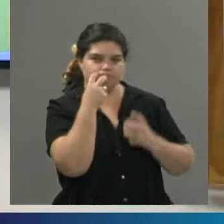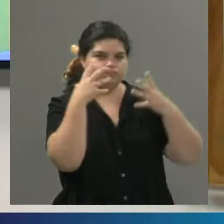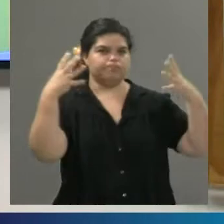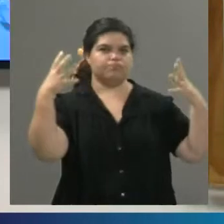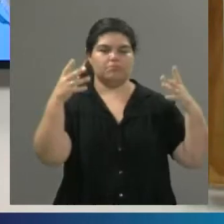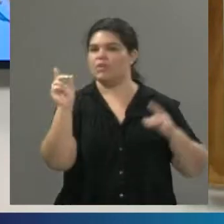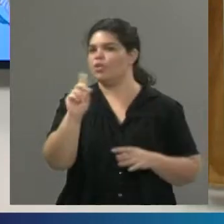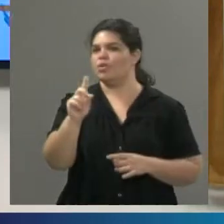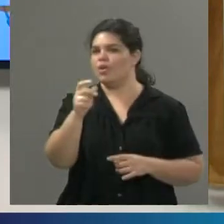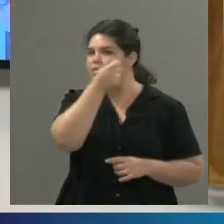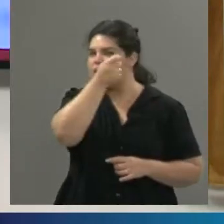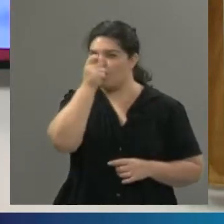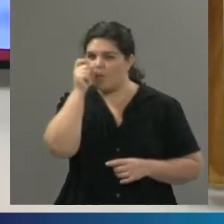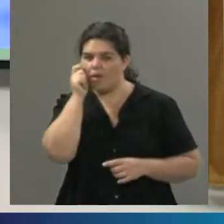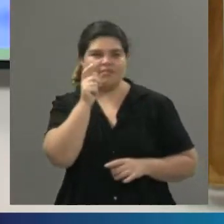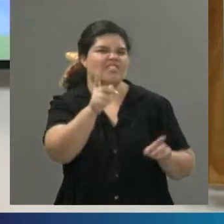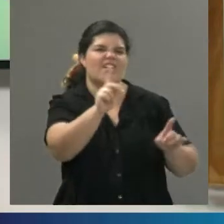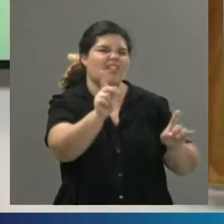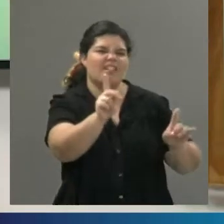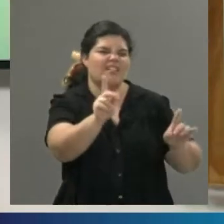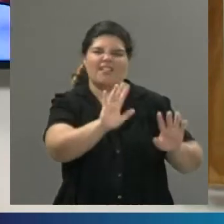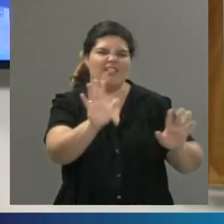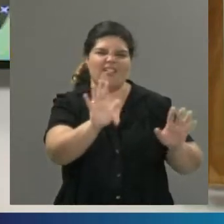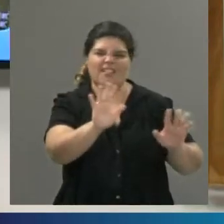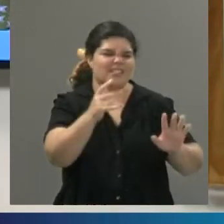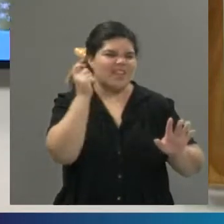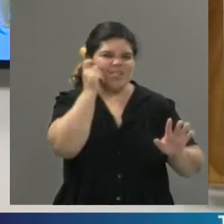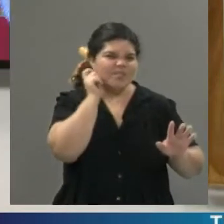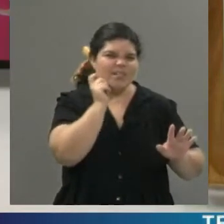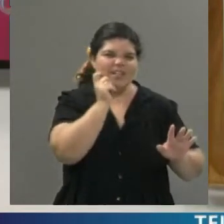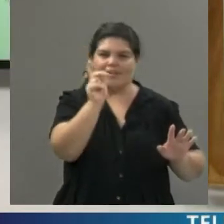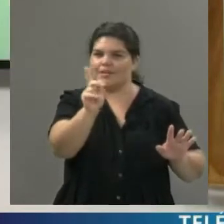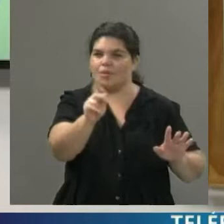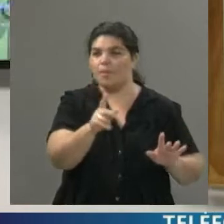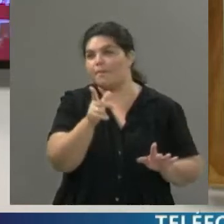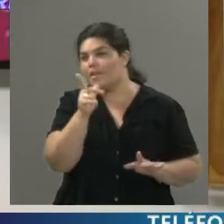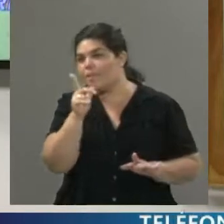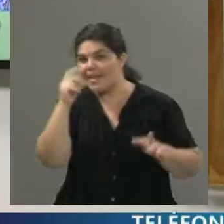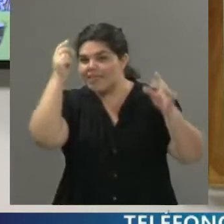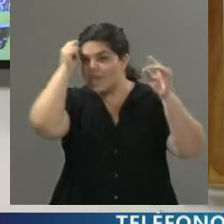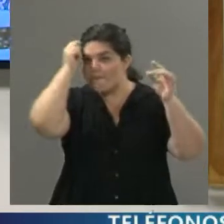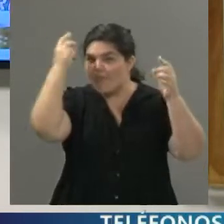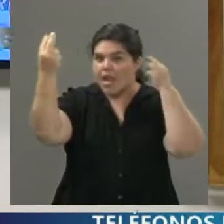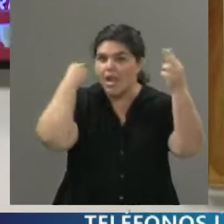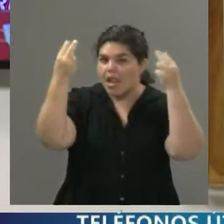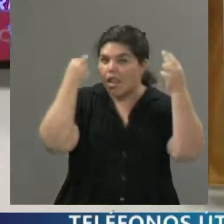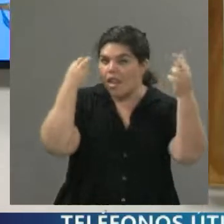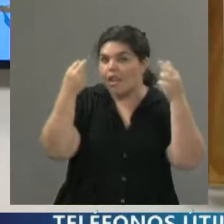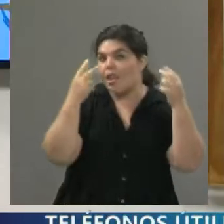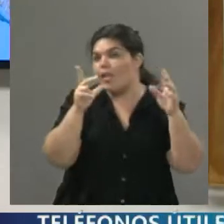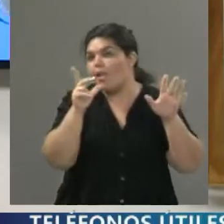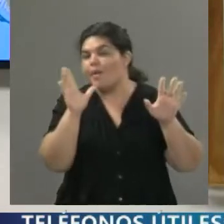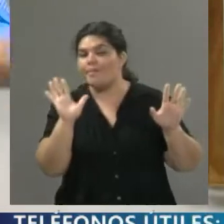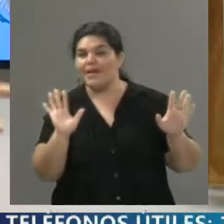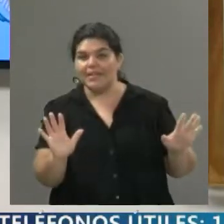la cara no, no, no, Tatuarme no, pero sí algo, cambiar la peluca. ¿Viste? Esta peluca la vamos a